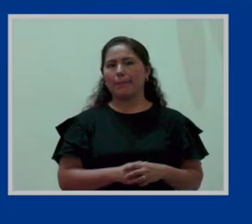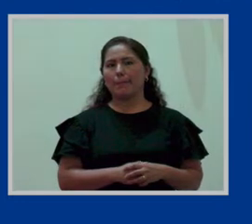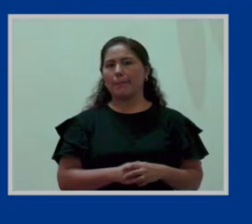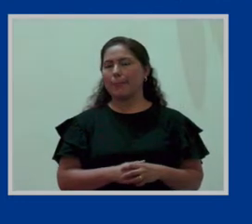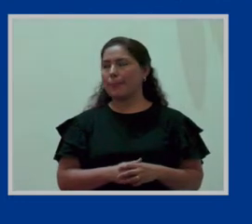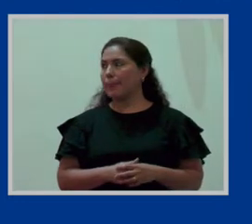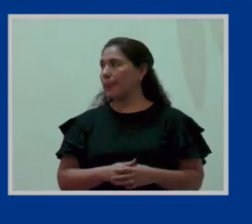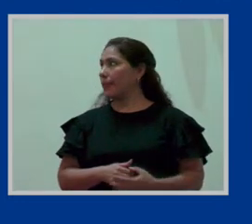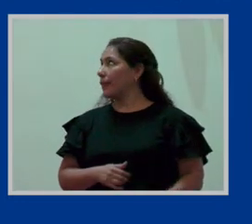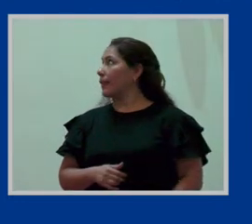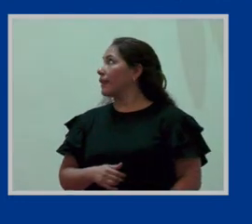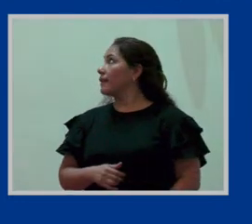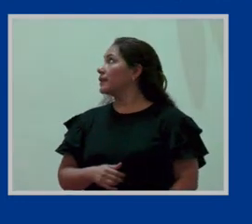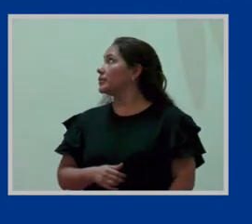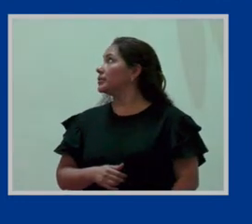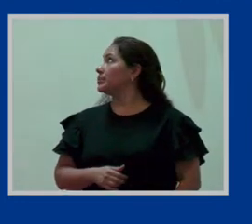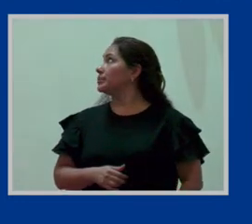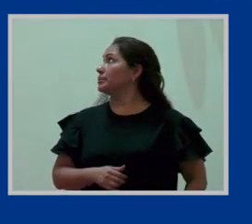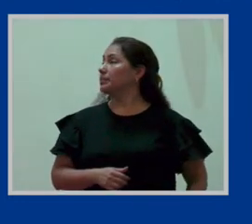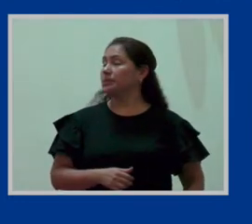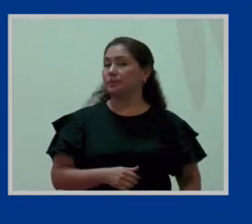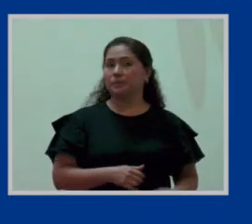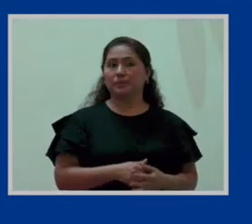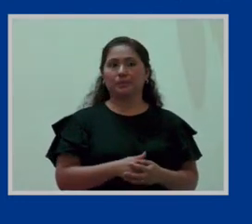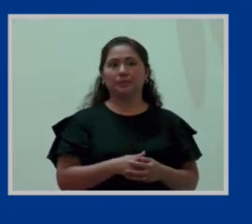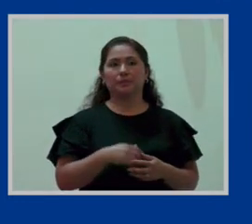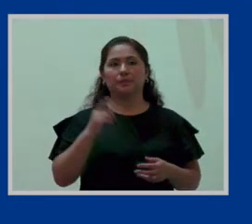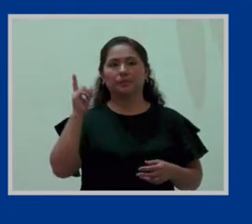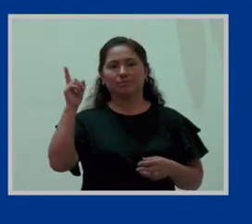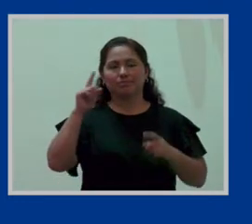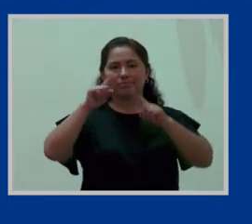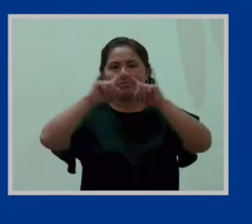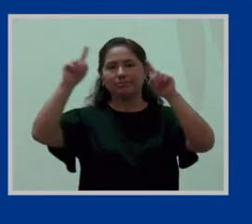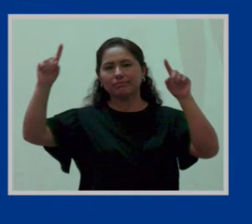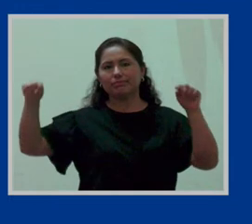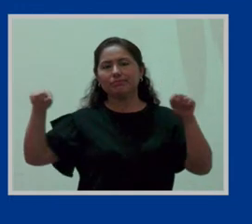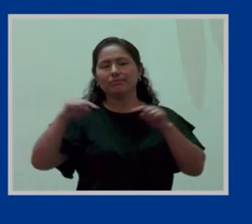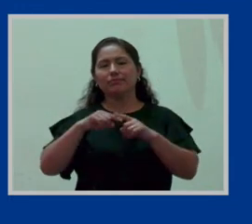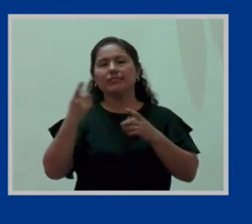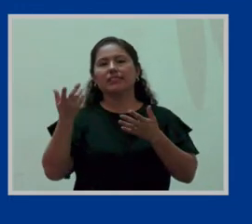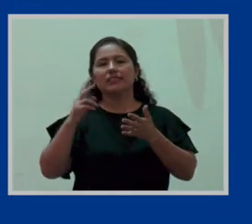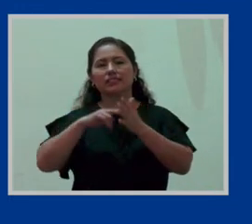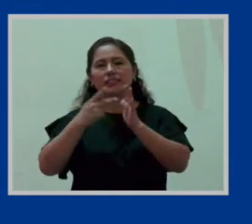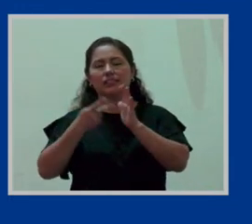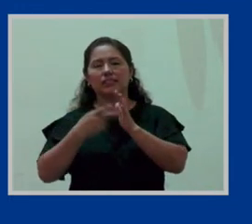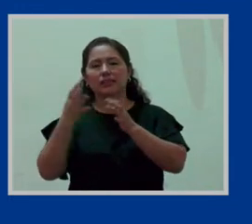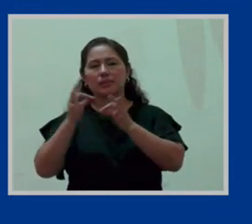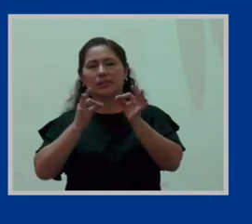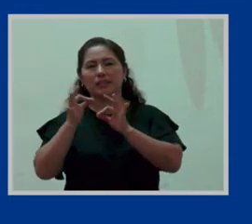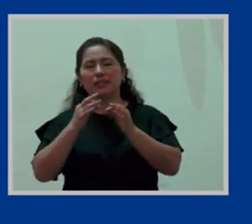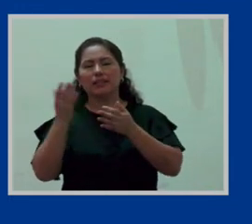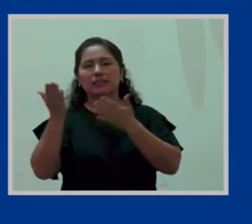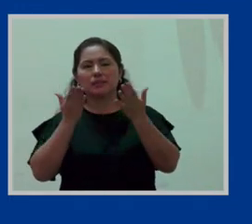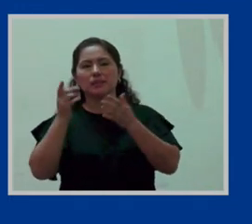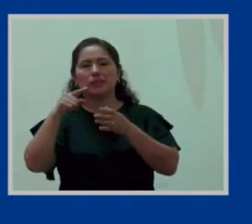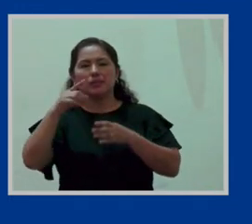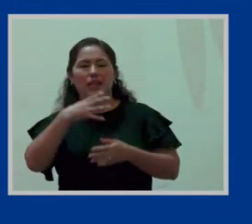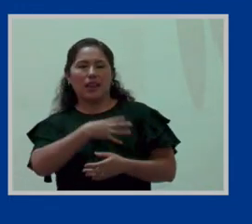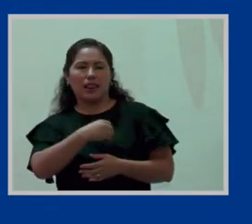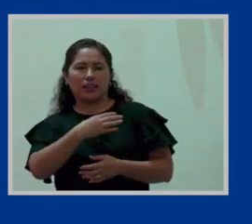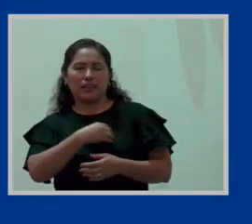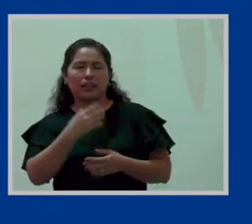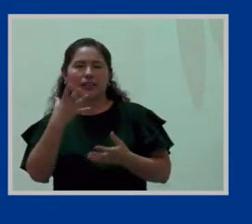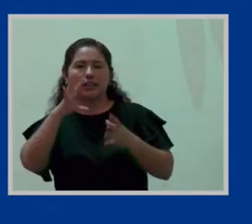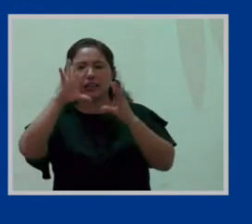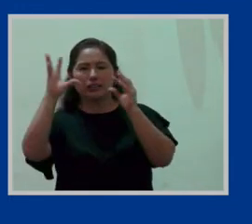En cuanto a la contextualización del servicio de lactarios, quisiera muy brevemente, o sea, rescatar